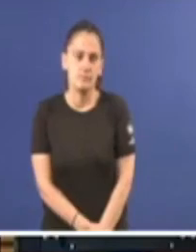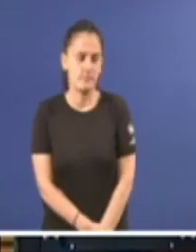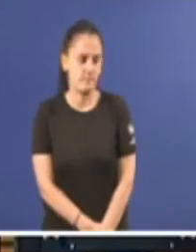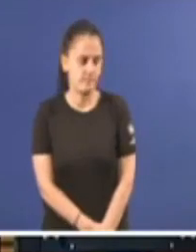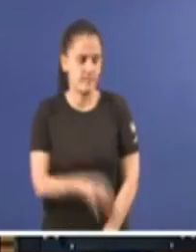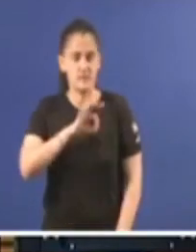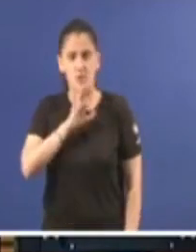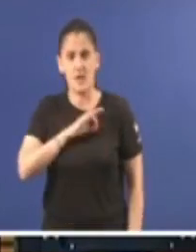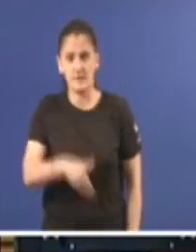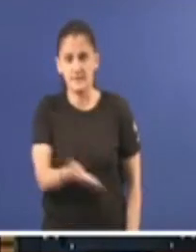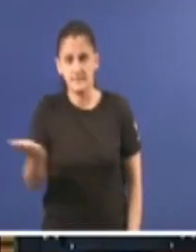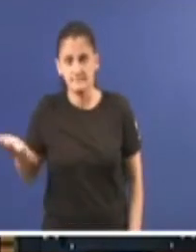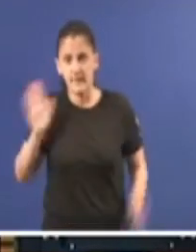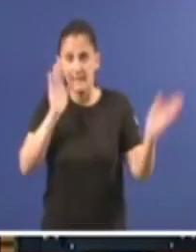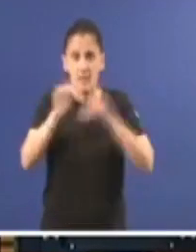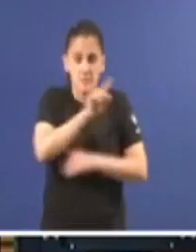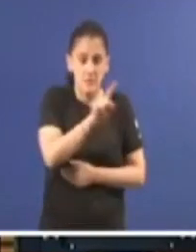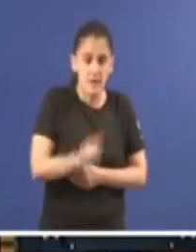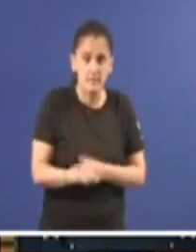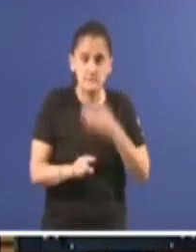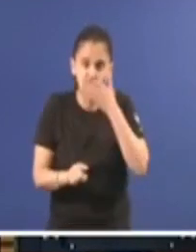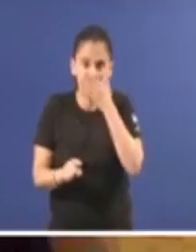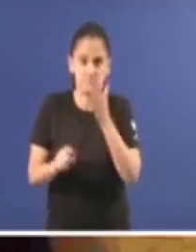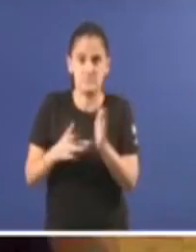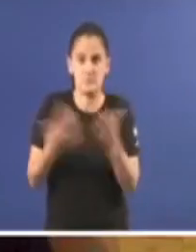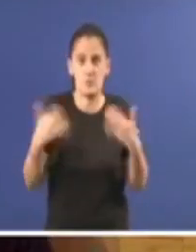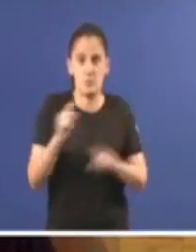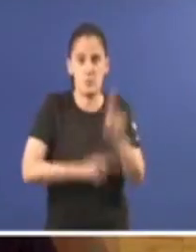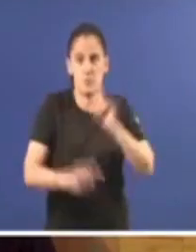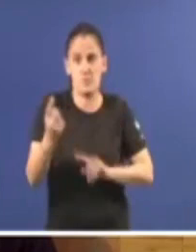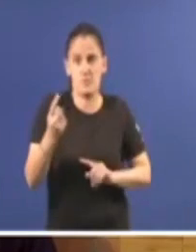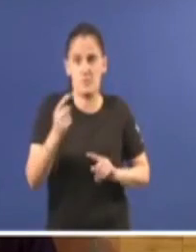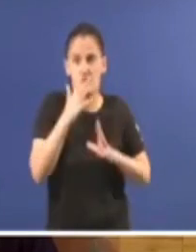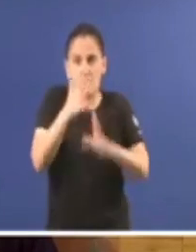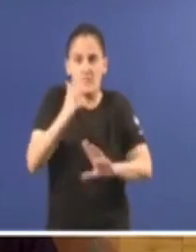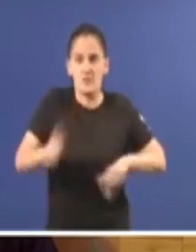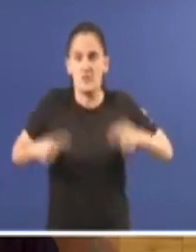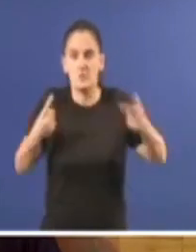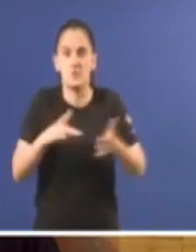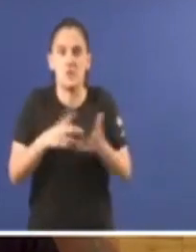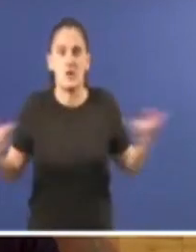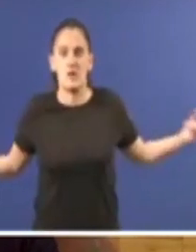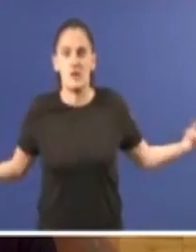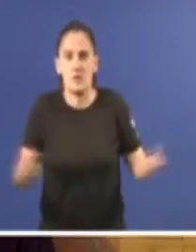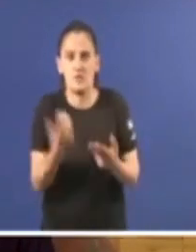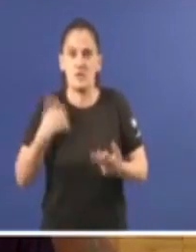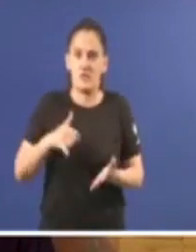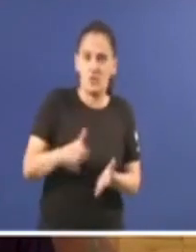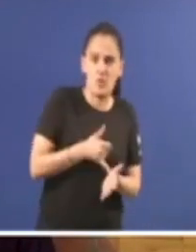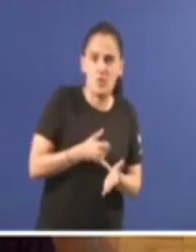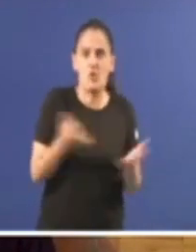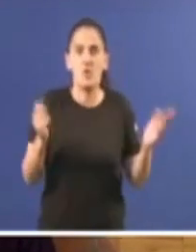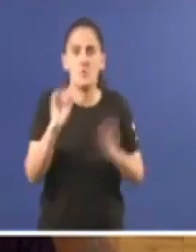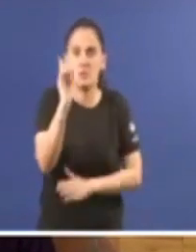Señorías, a atención primaria xa estaba no chasis despois de 10 anos de recortes. Recortes